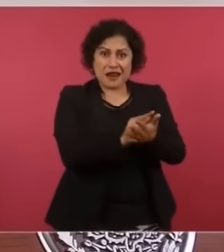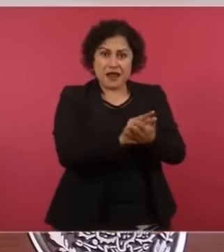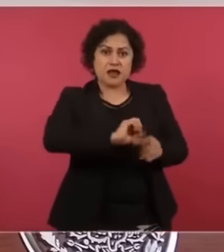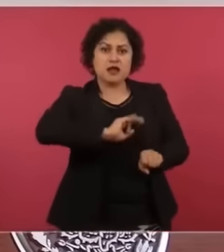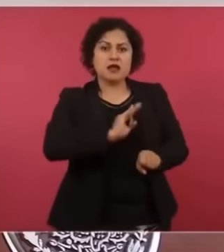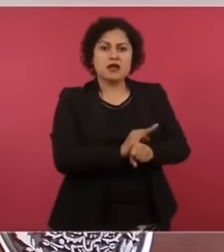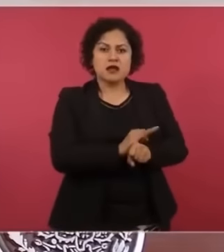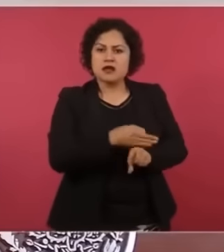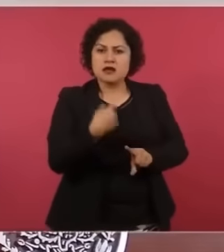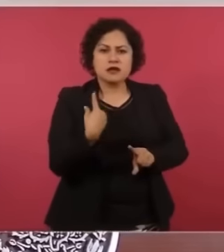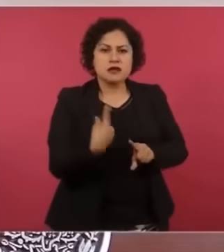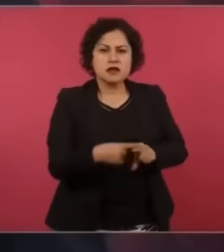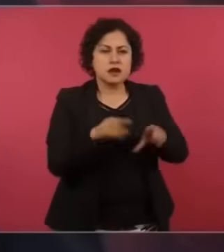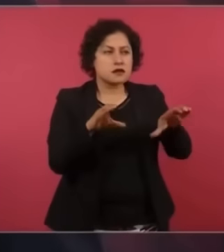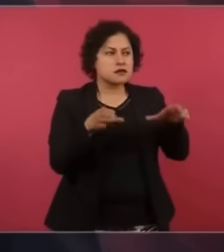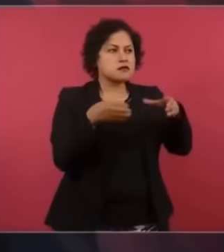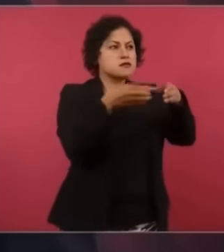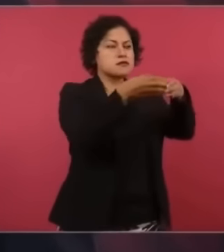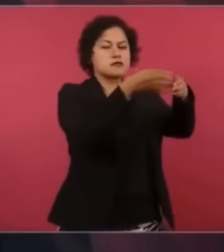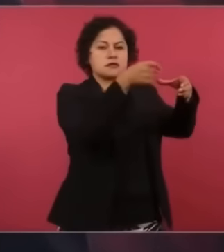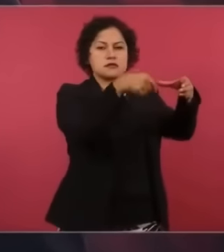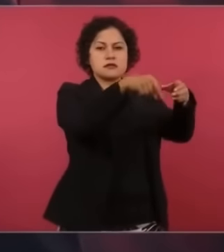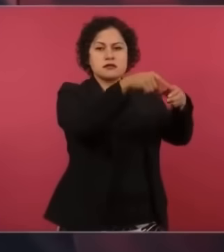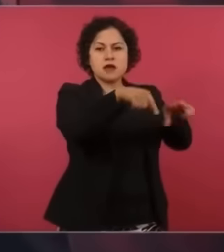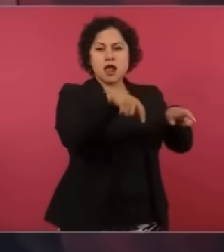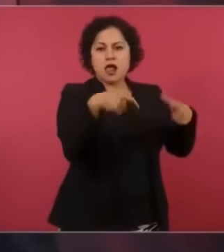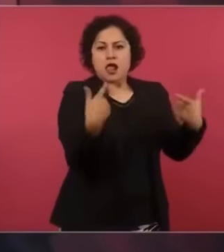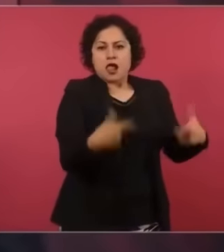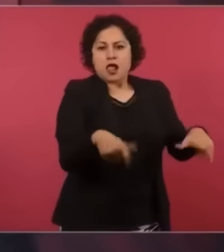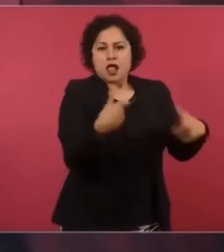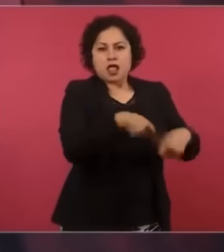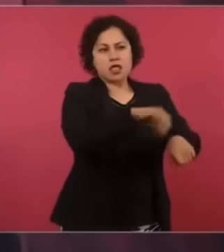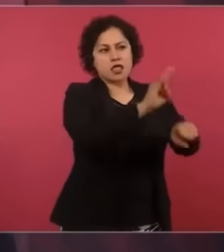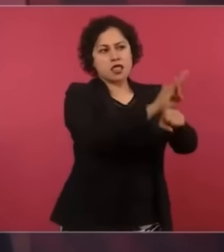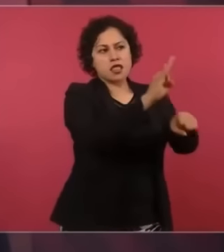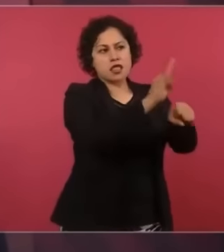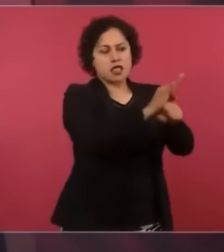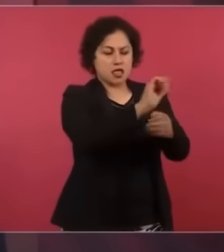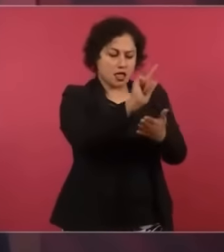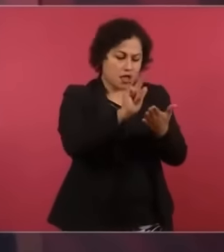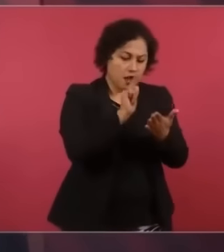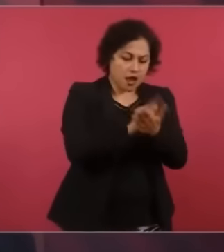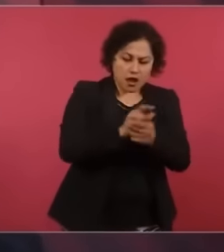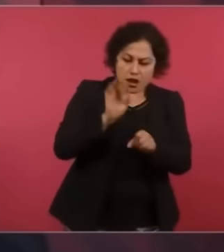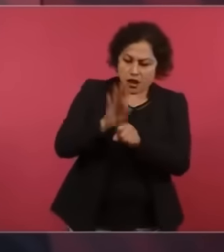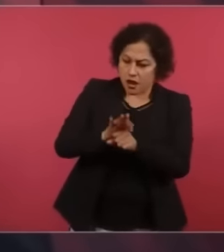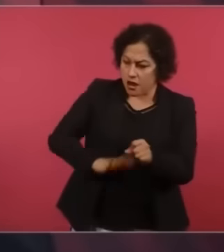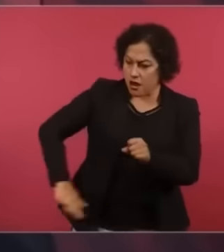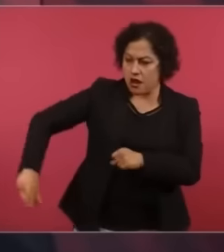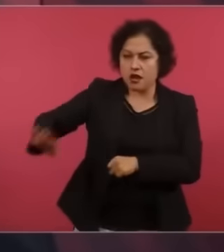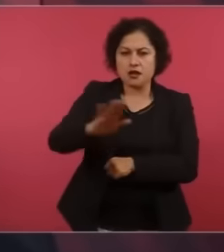y perjudicar a la mayoría de los mexicanos.